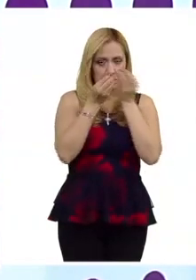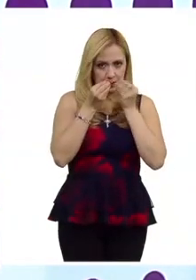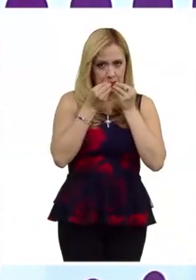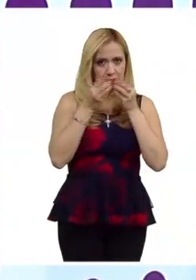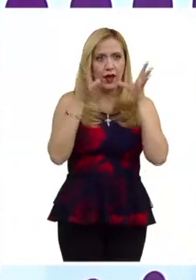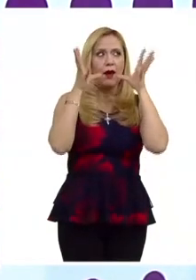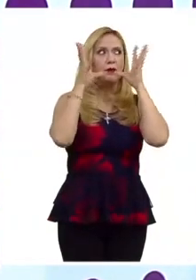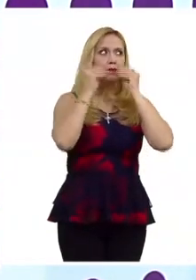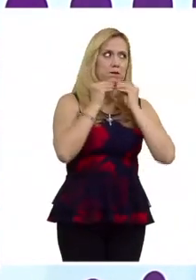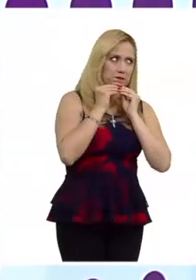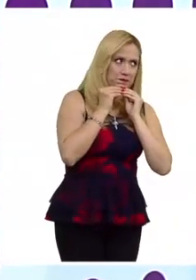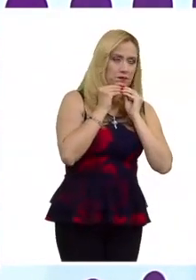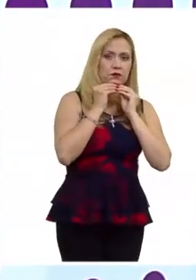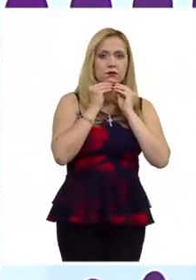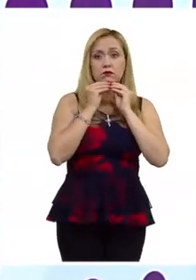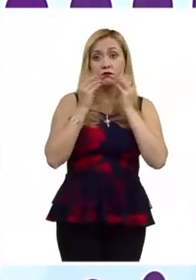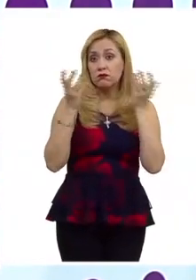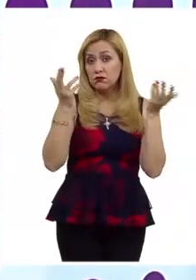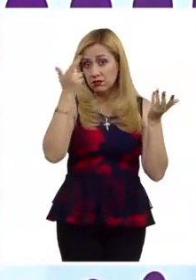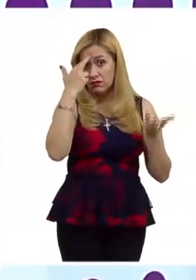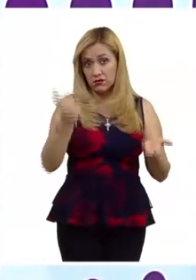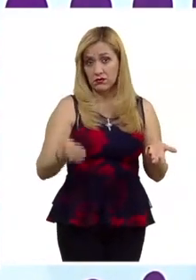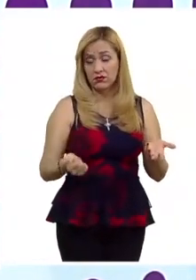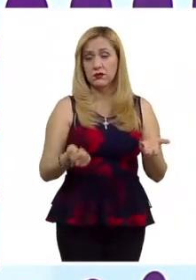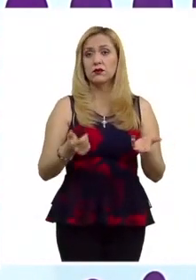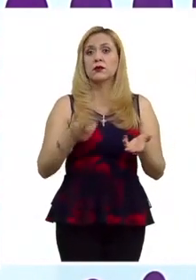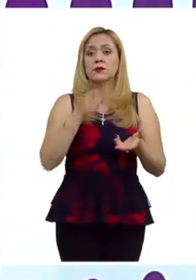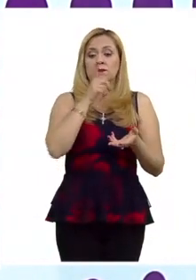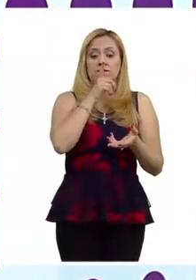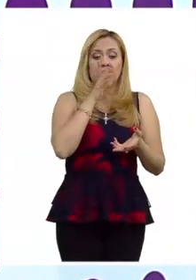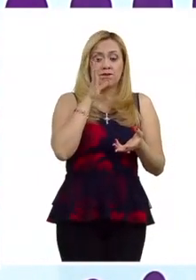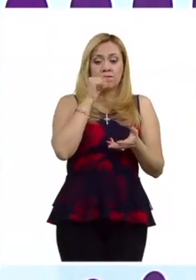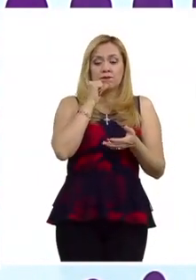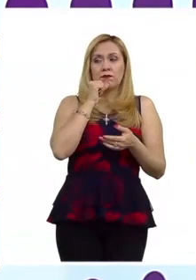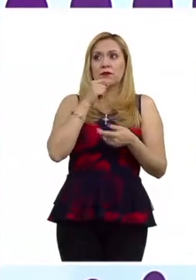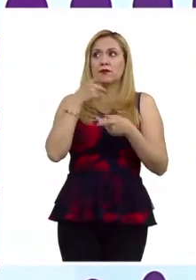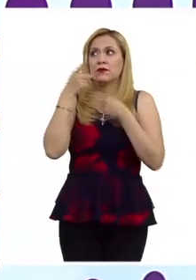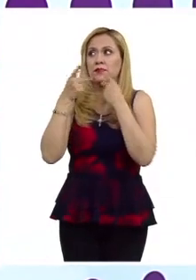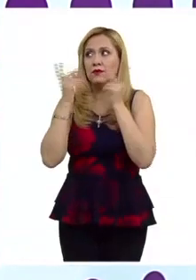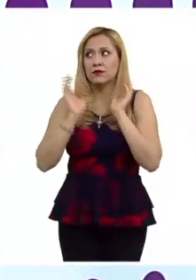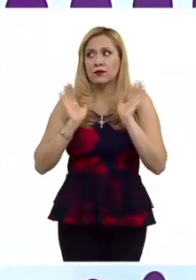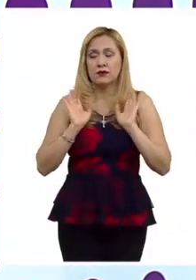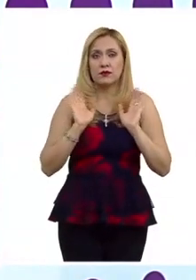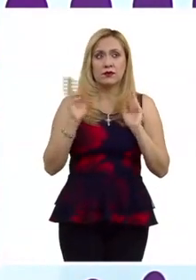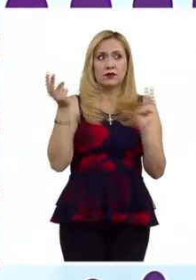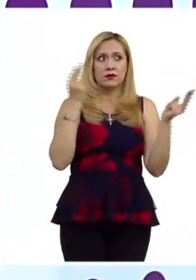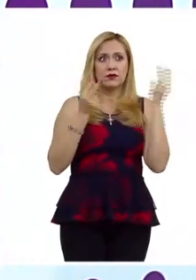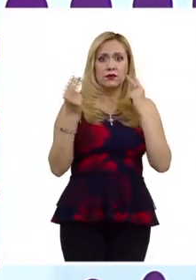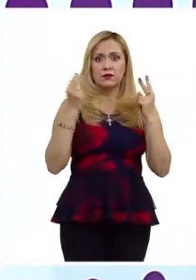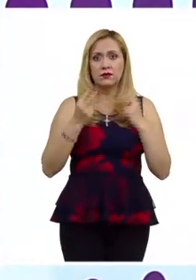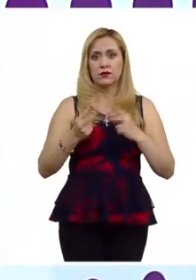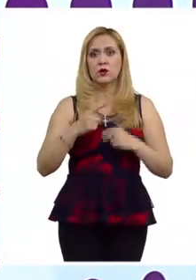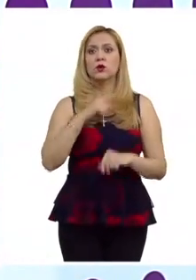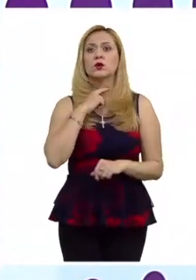inhibiendo una conversación pública en donde, aquí cabe la primera pregunta,